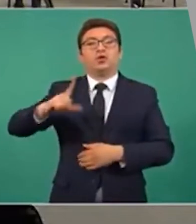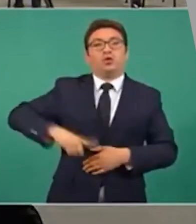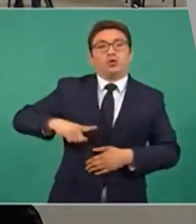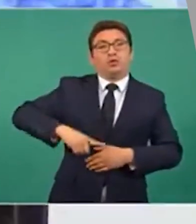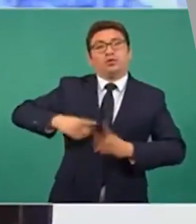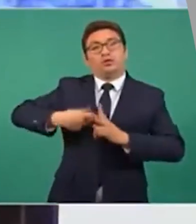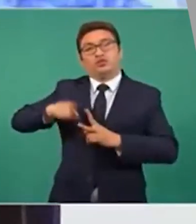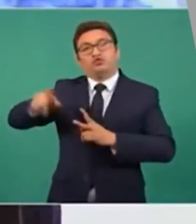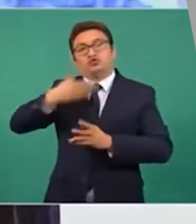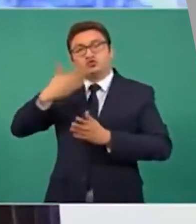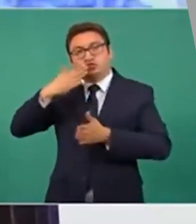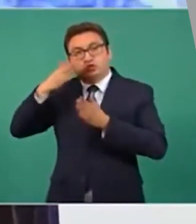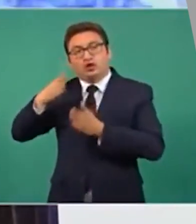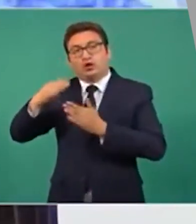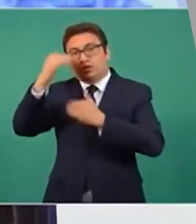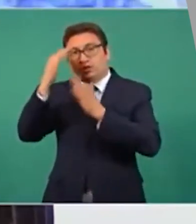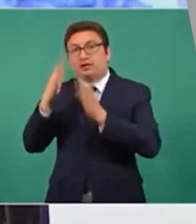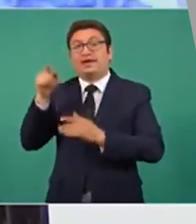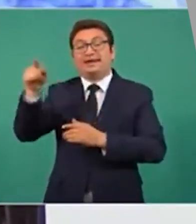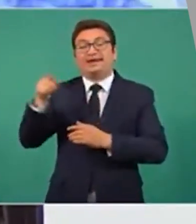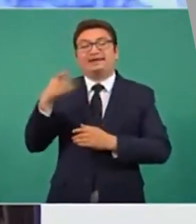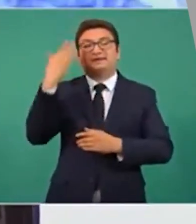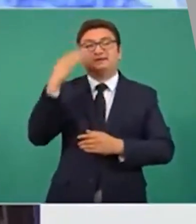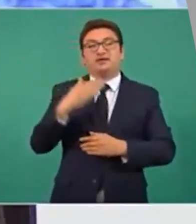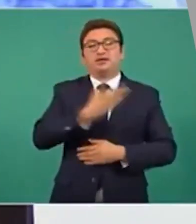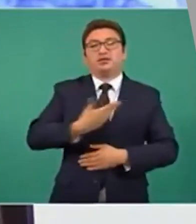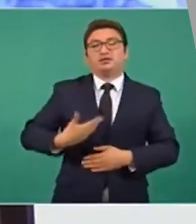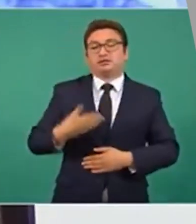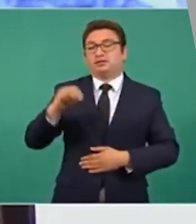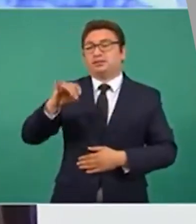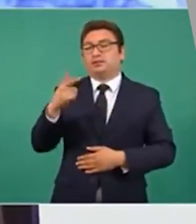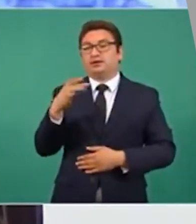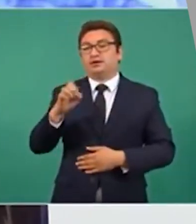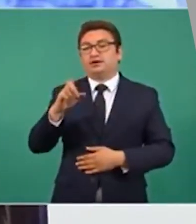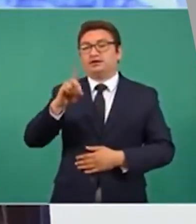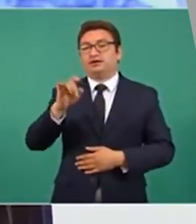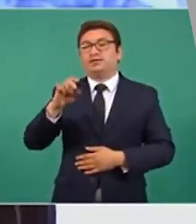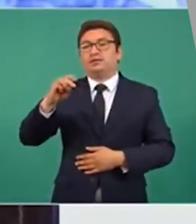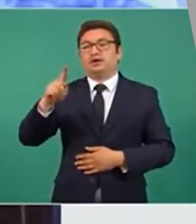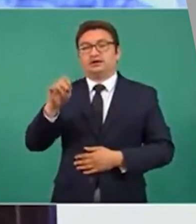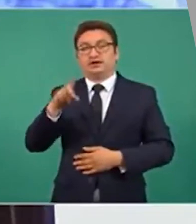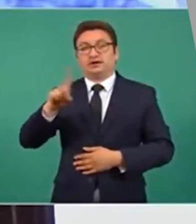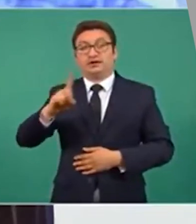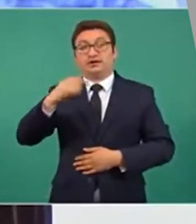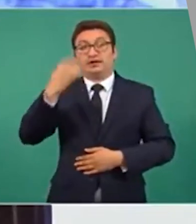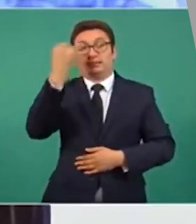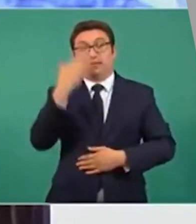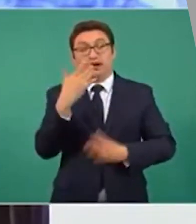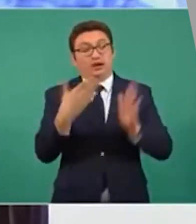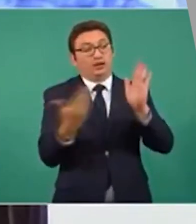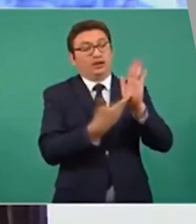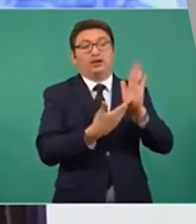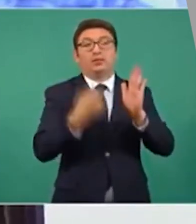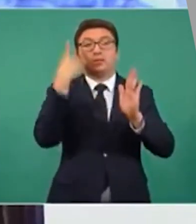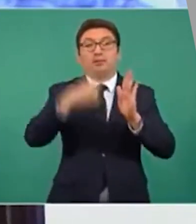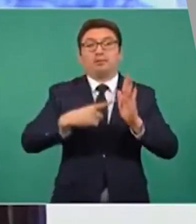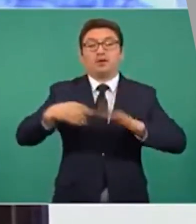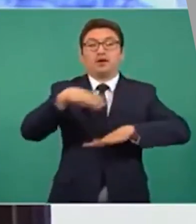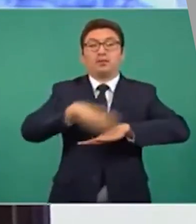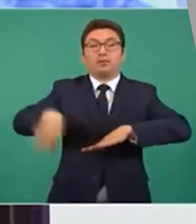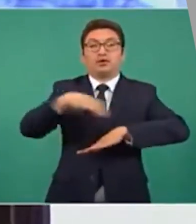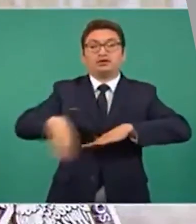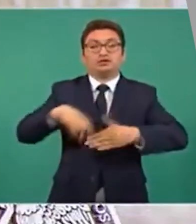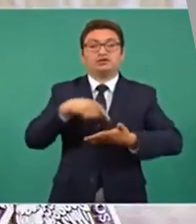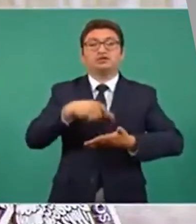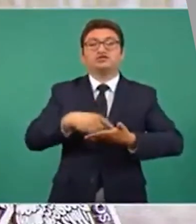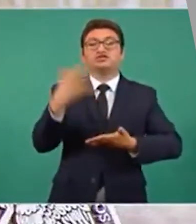en pleno gobierno de Miguel de la Madrid, se usó la imagen de este mural para imprimir los billetes de 50